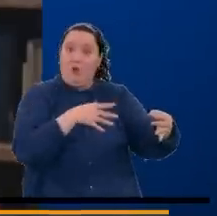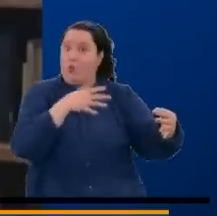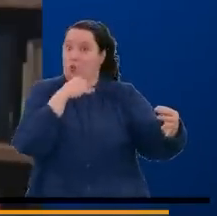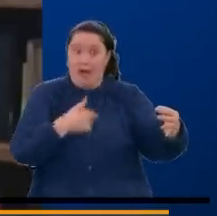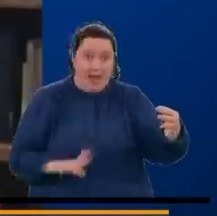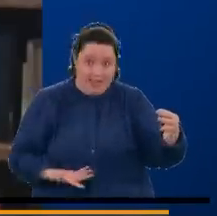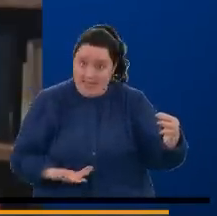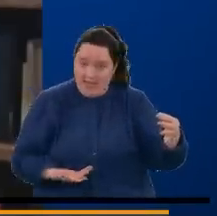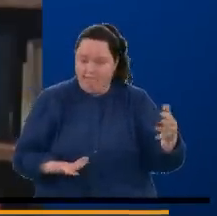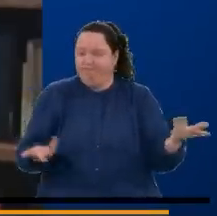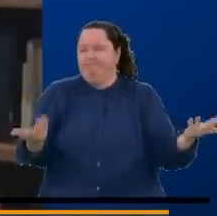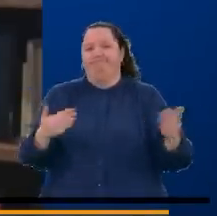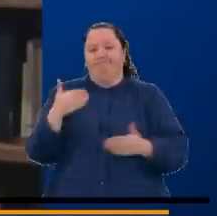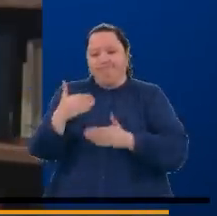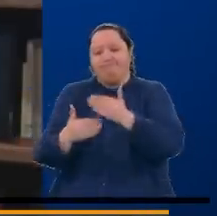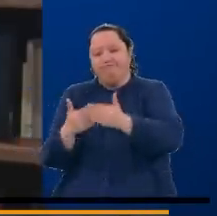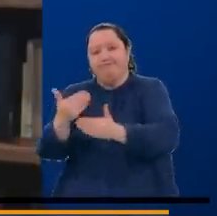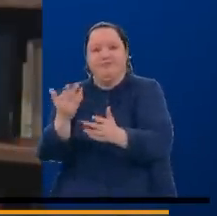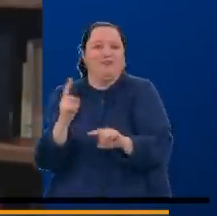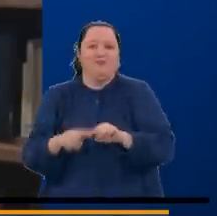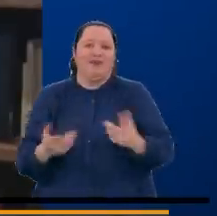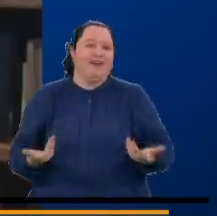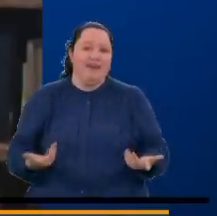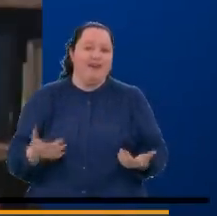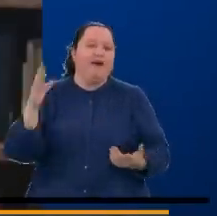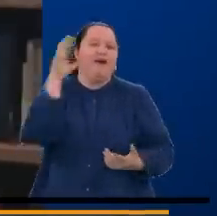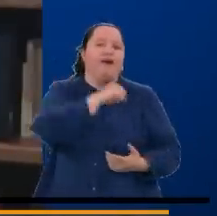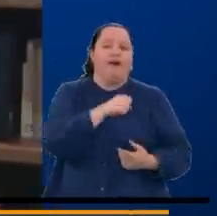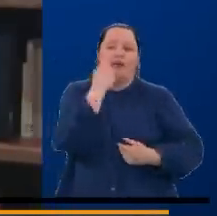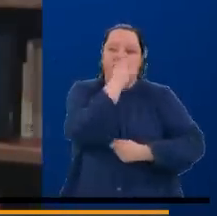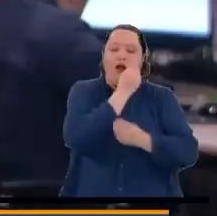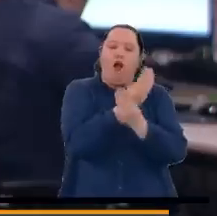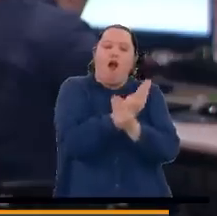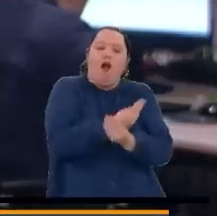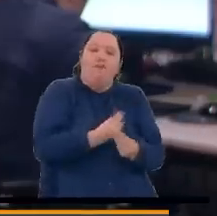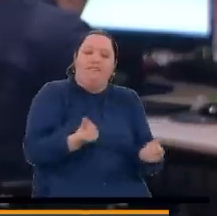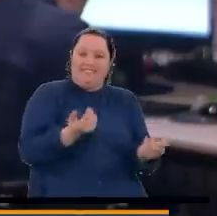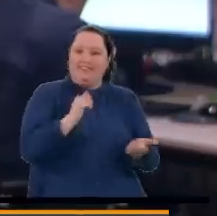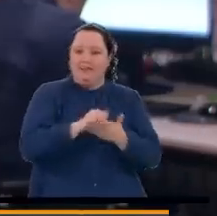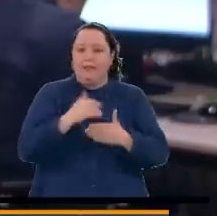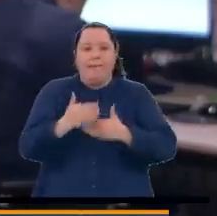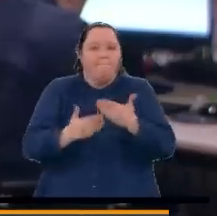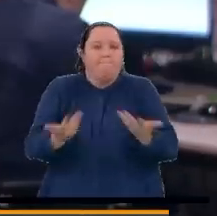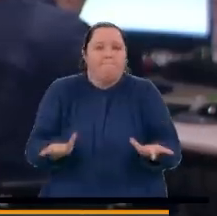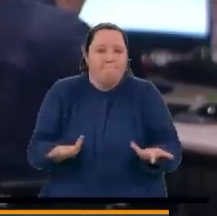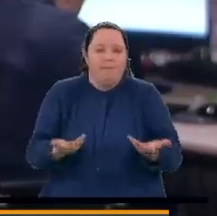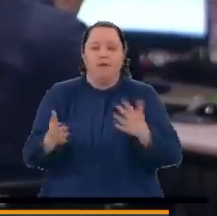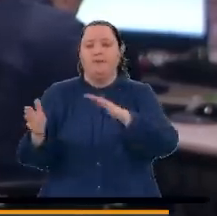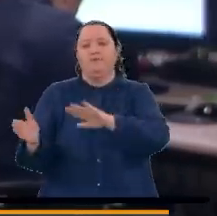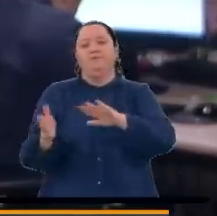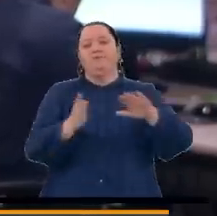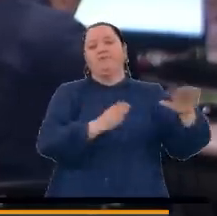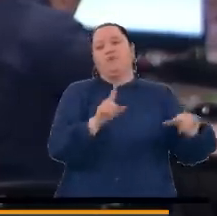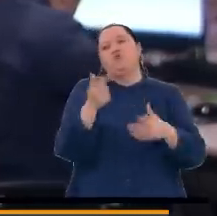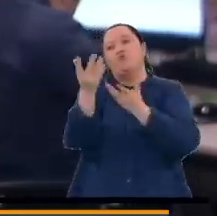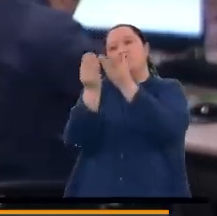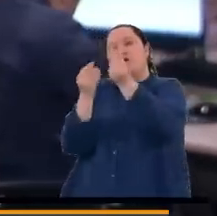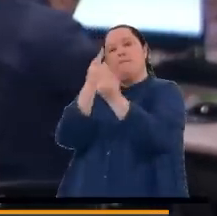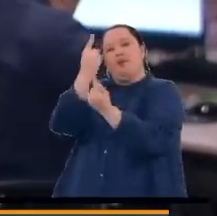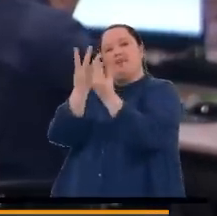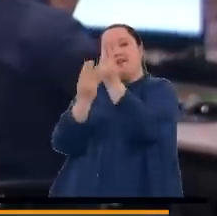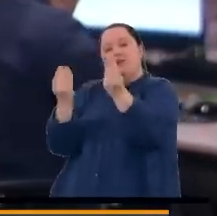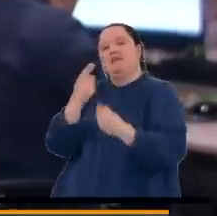lo que queremos todos y es que se acabe el narcotráfico. Le cuento además que también otros sectores políticos dicen que